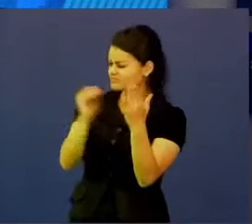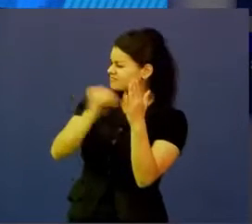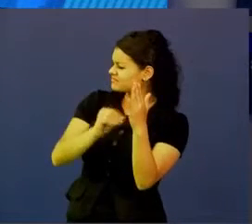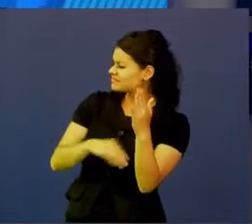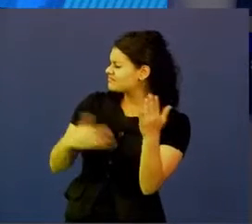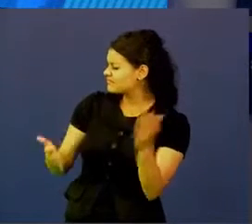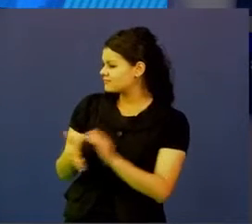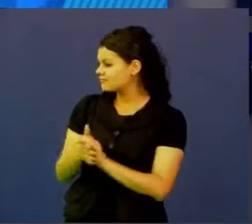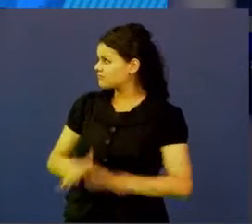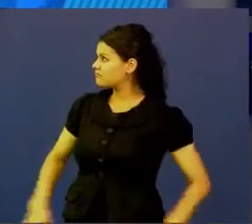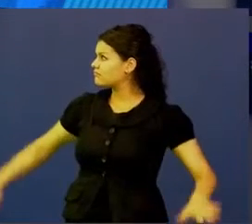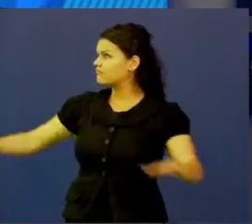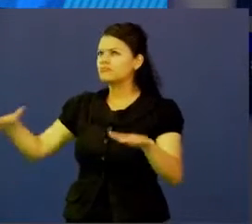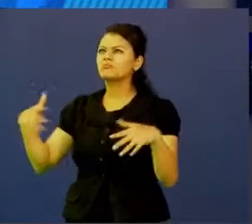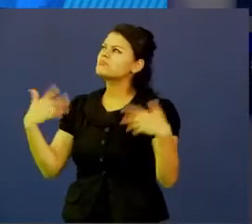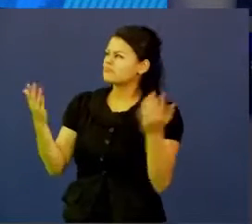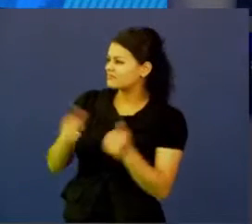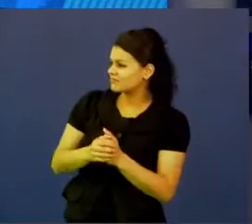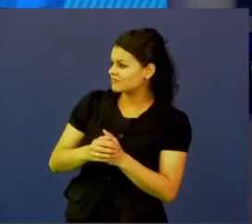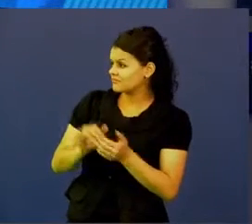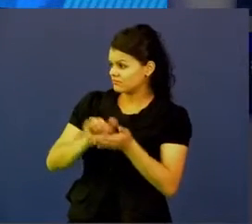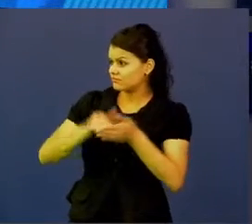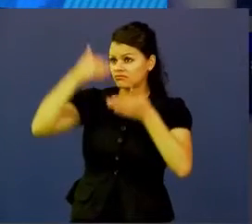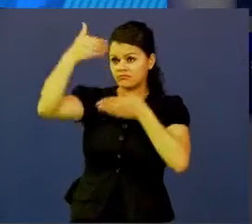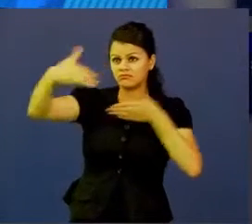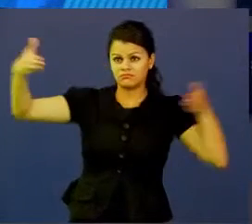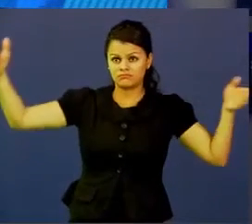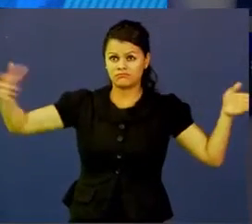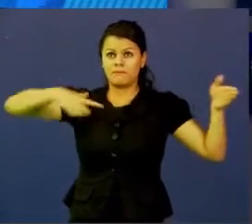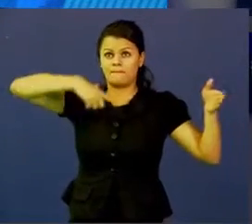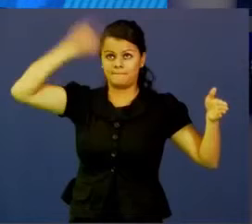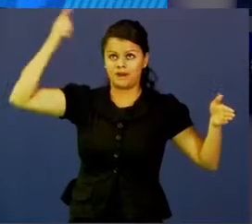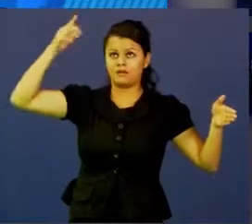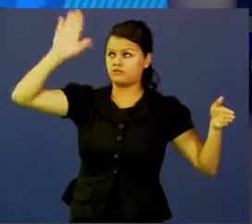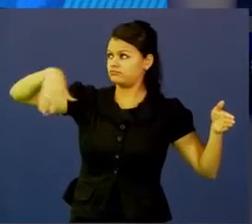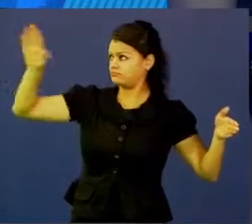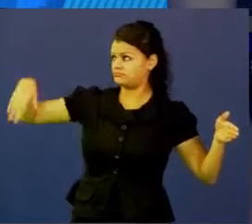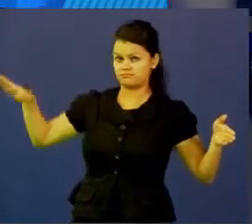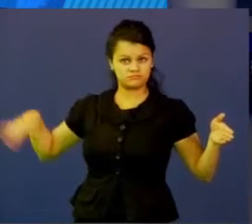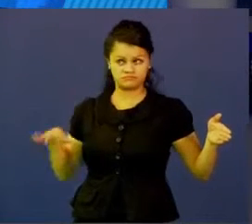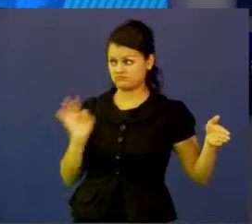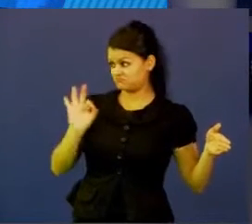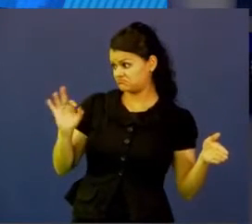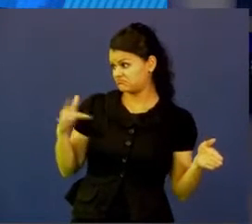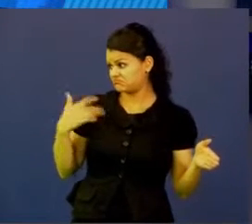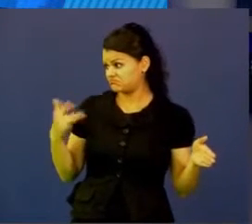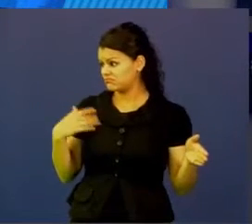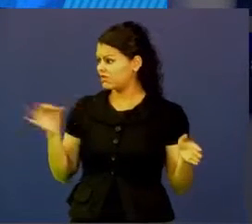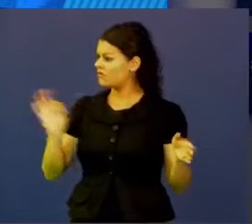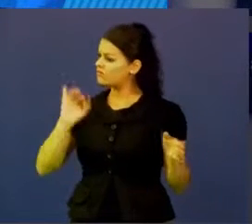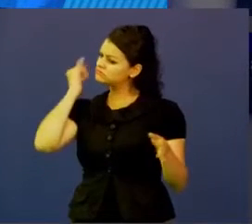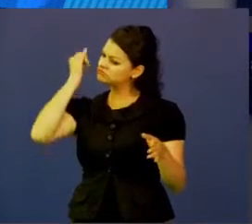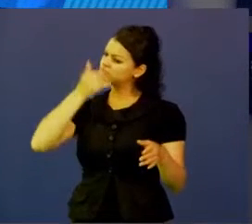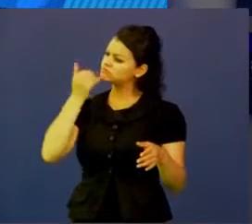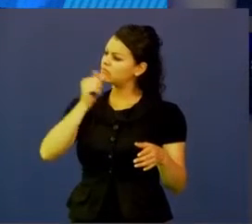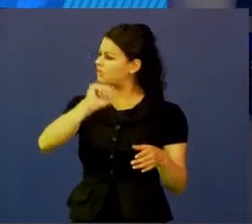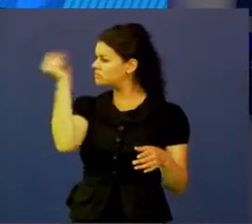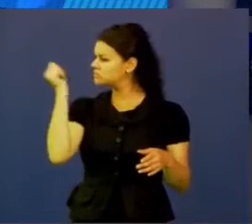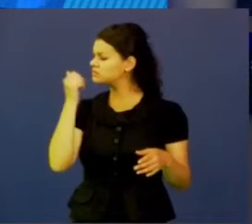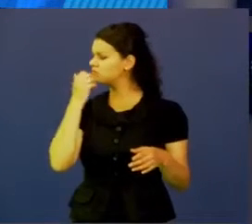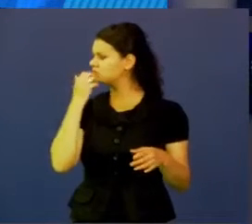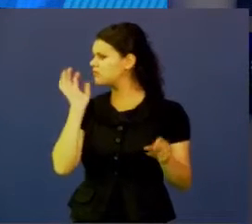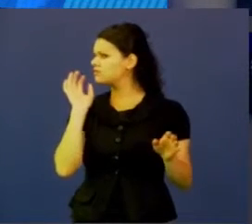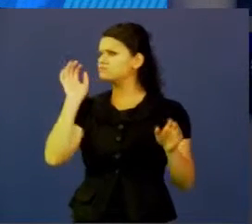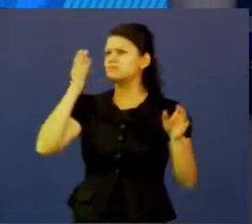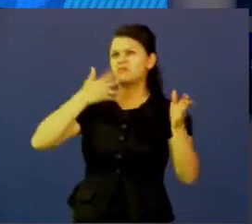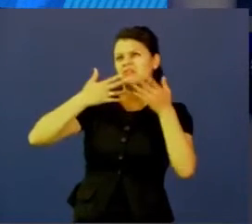el espacio, si el espacio de cuatro paredes todas blanquitas debería ser así o ellos se sentirían mejor si intervinieran un poco